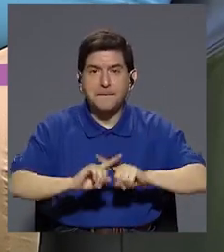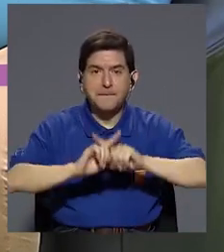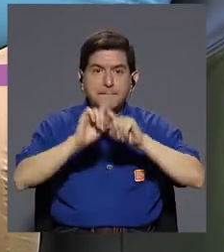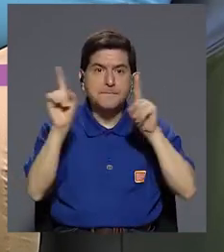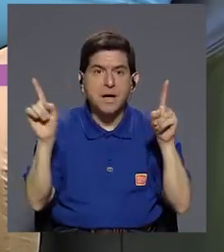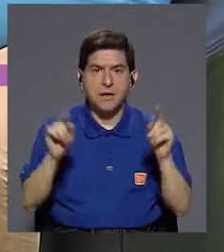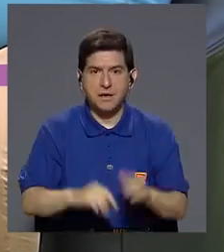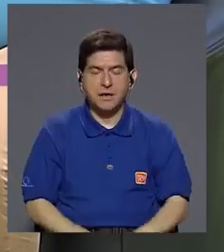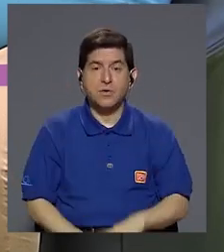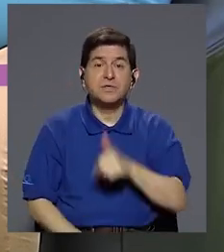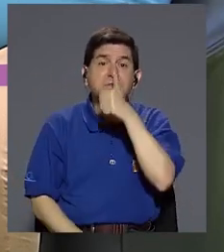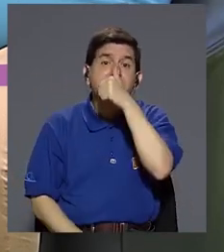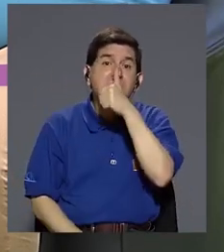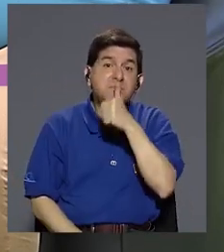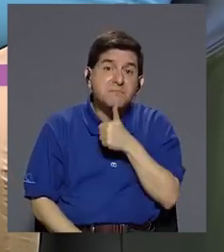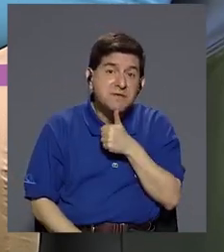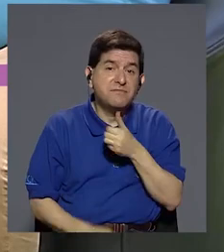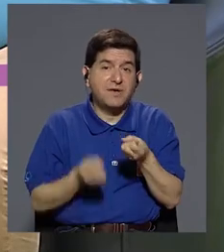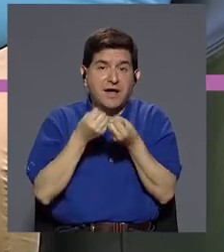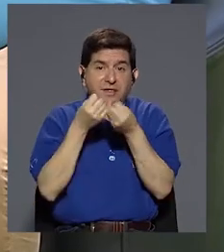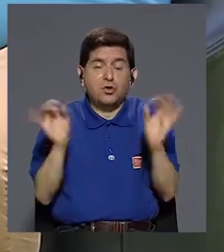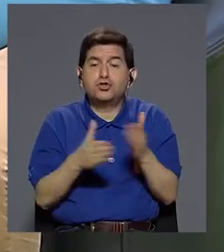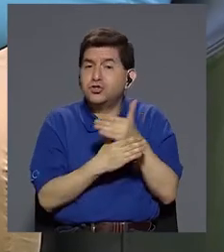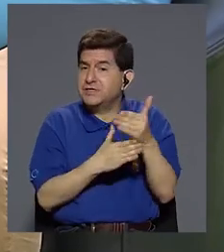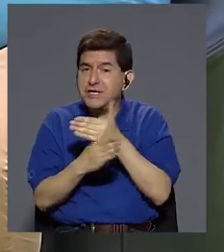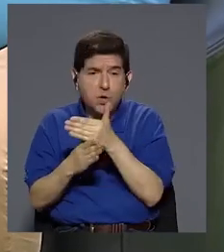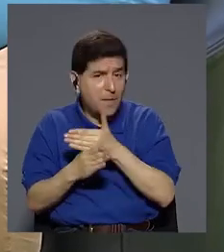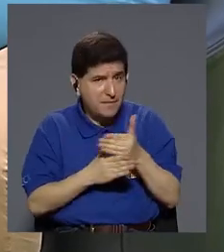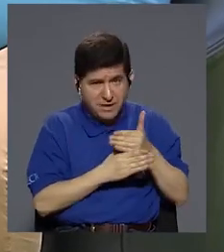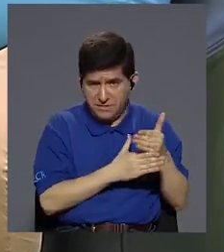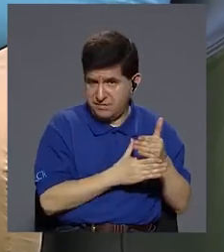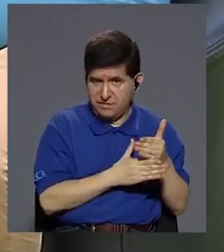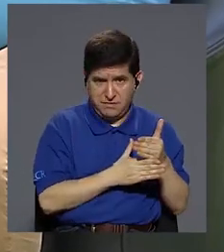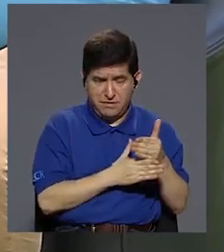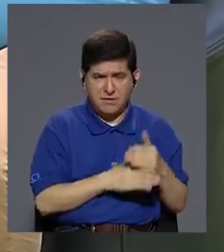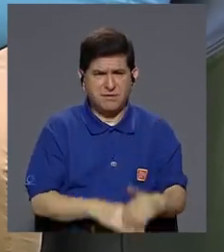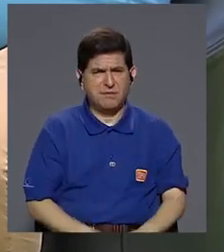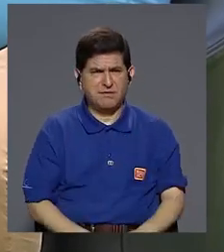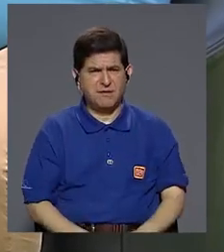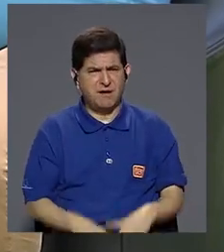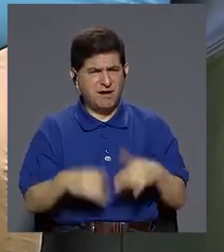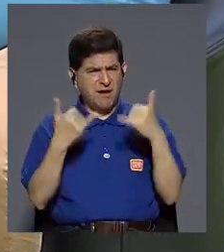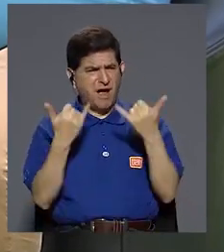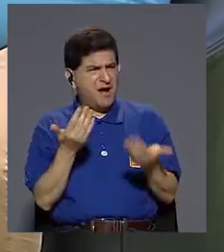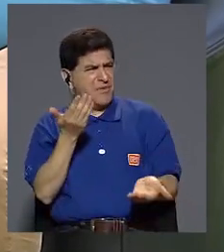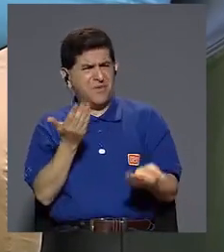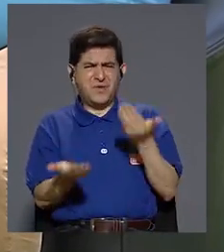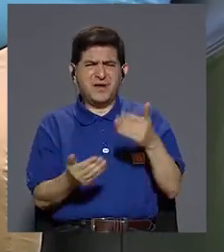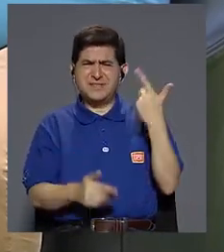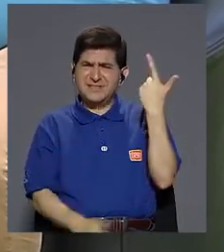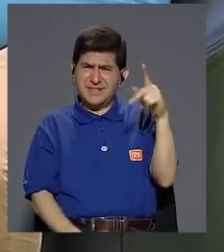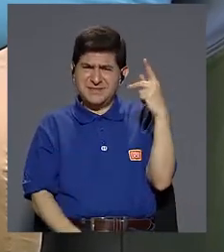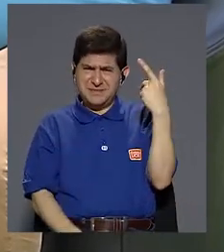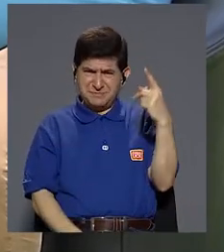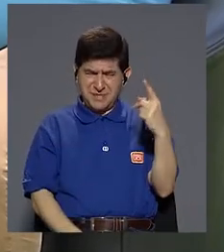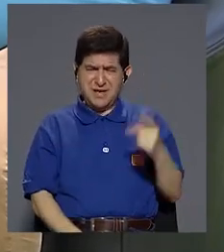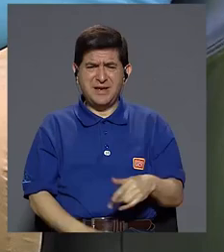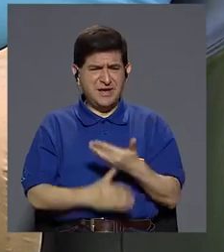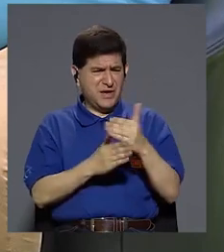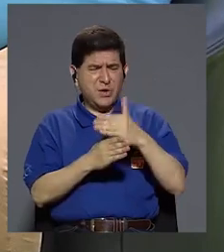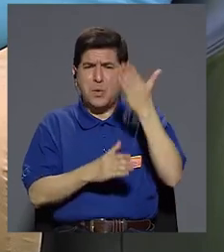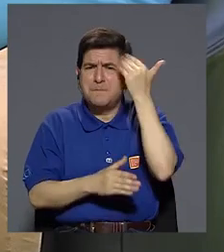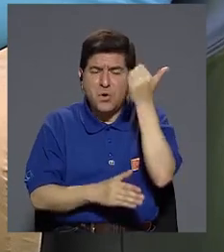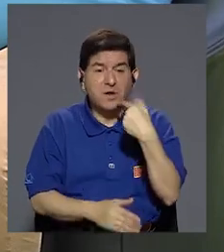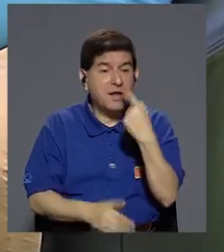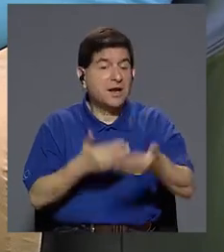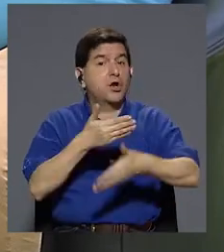tienes en lo privado sin compartirlo. ¿Por qué de pronto se puede tornar peligroso compartir, por